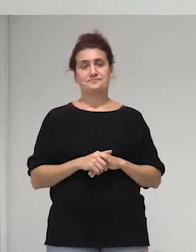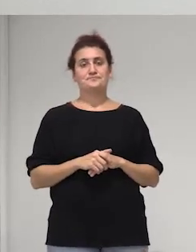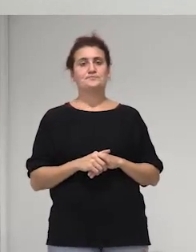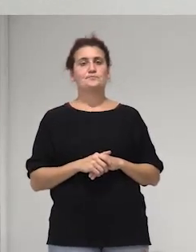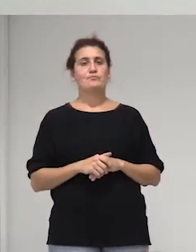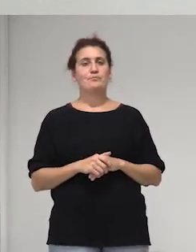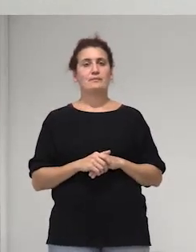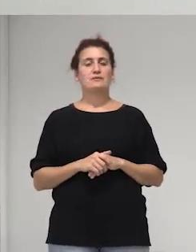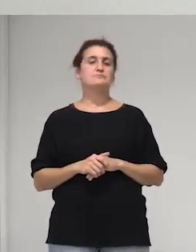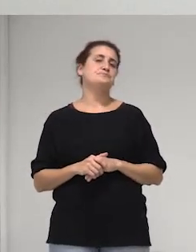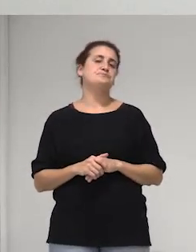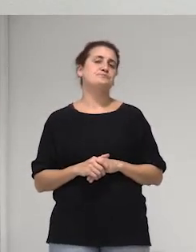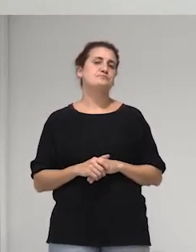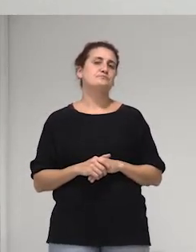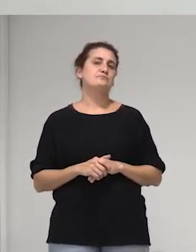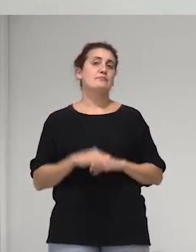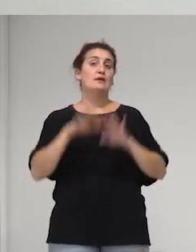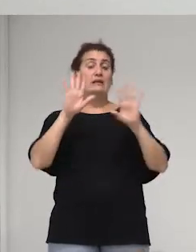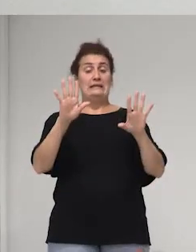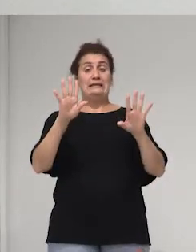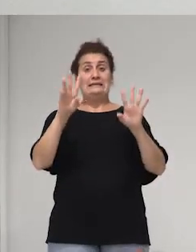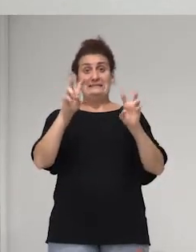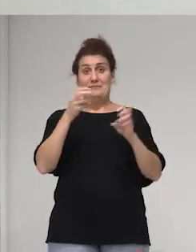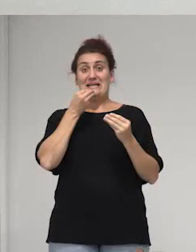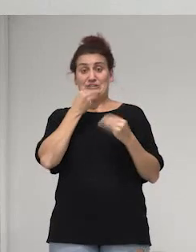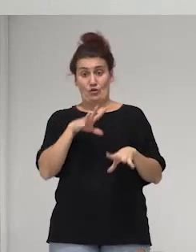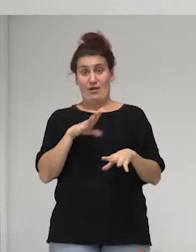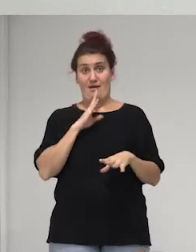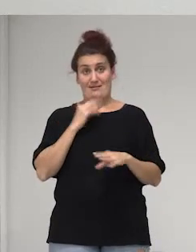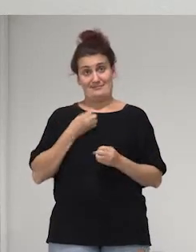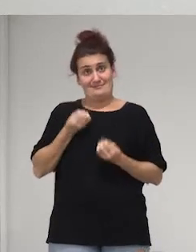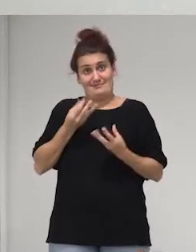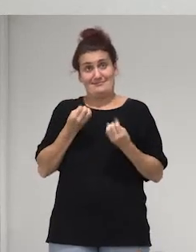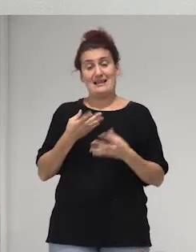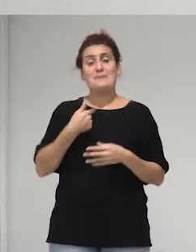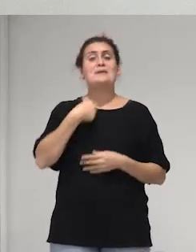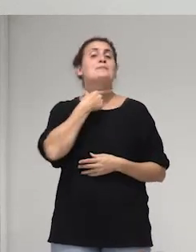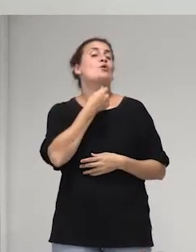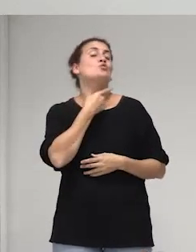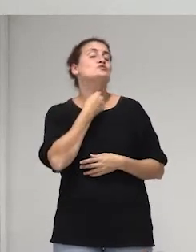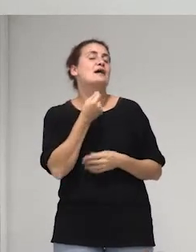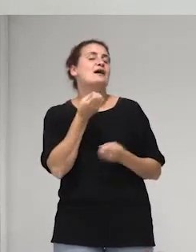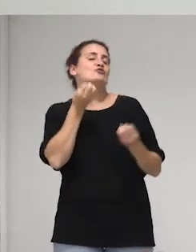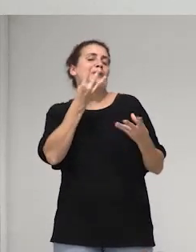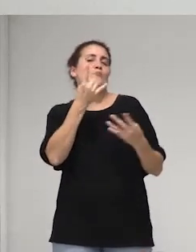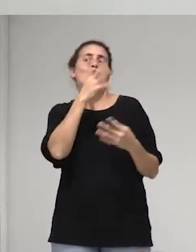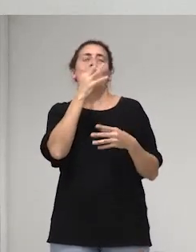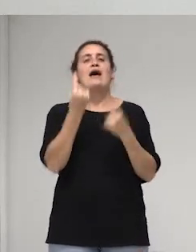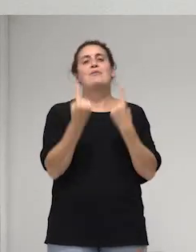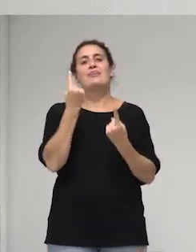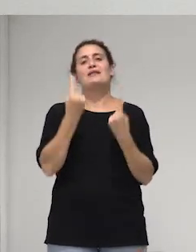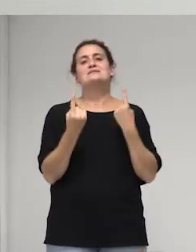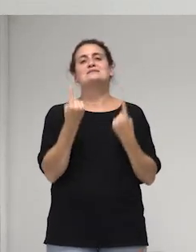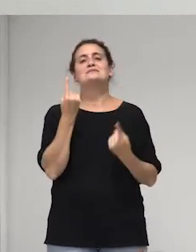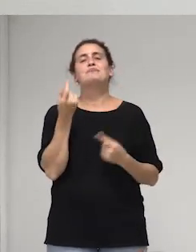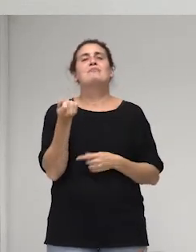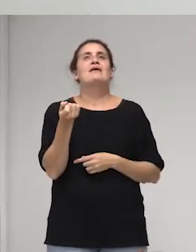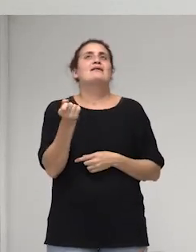pero bueno después de contar toda su historia me gusta contar porque a veces pareciera de que